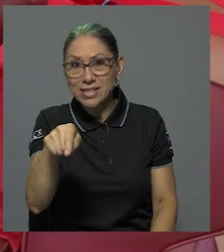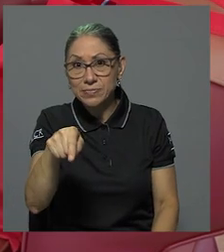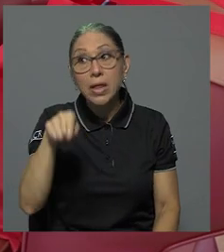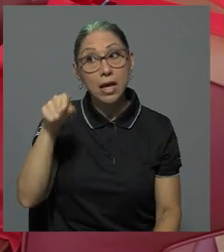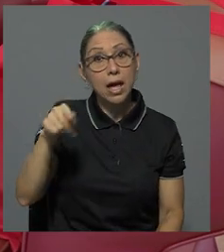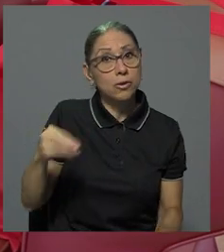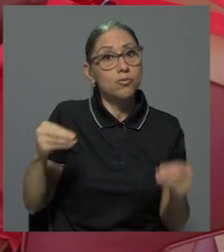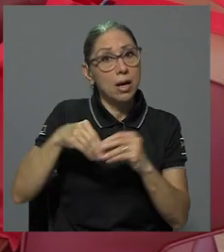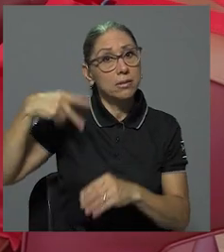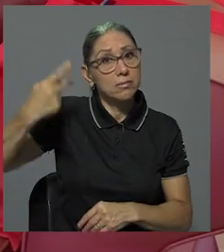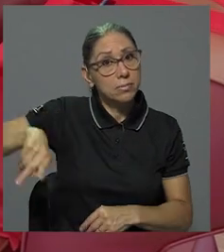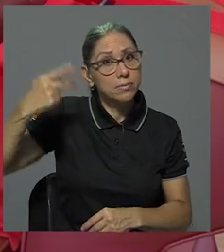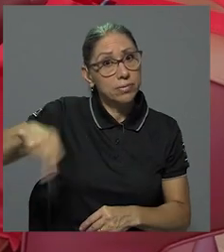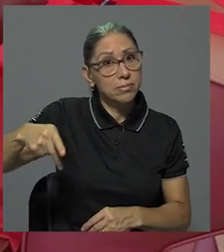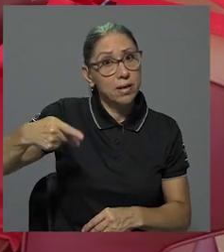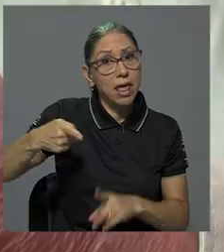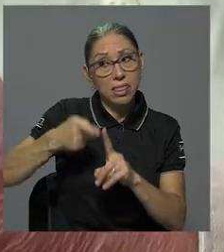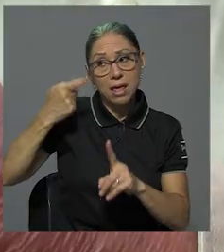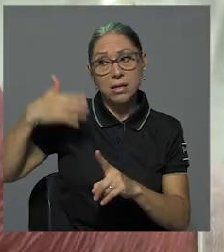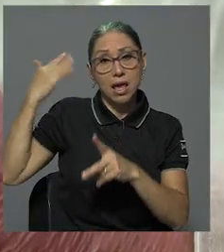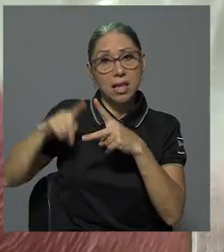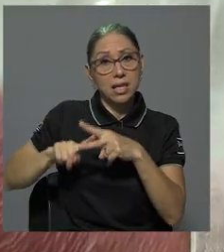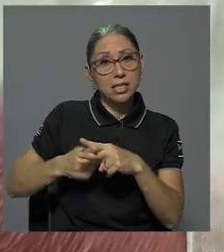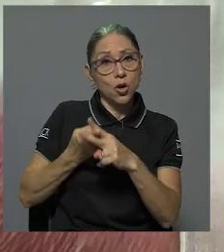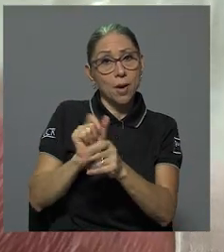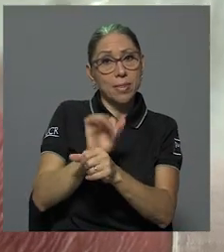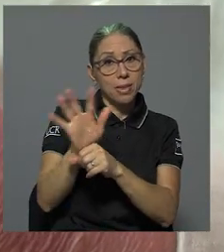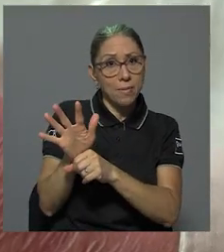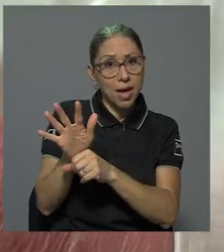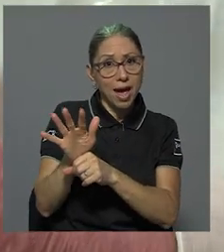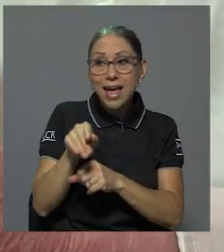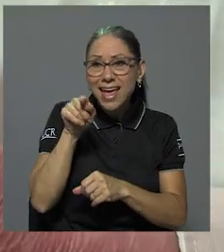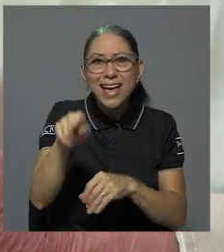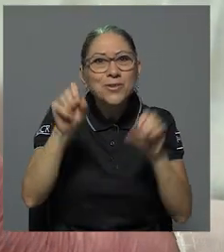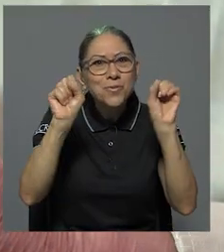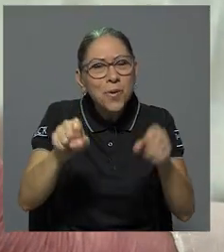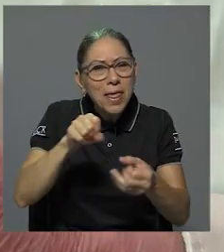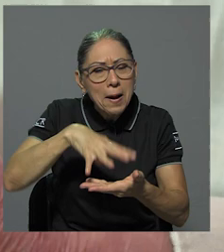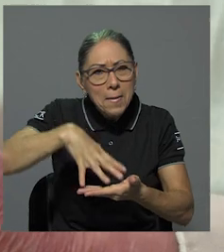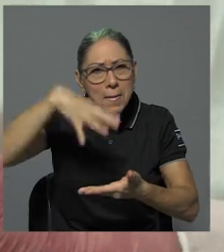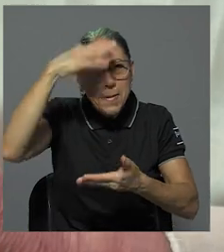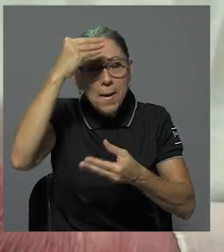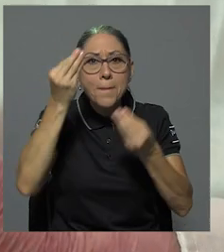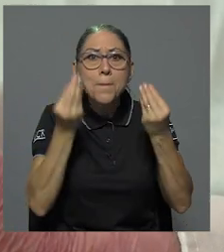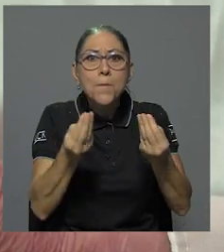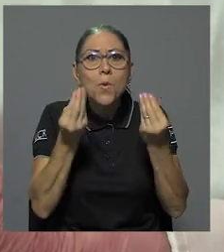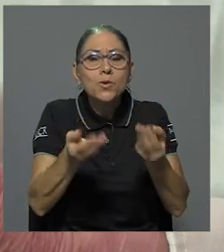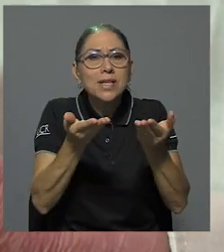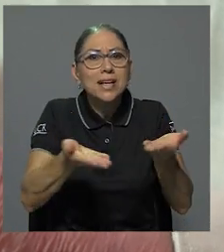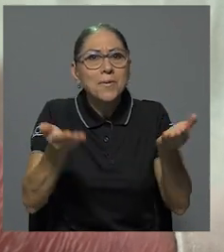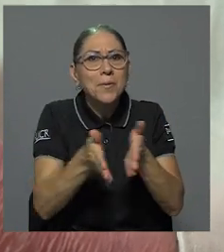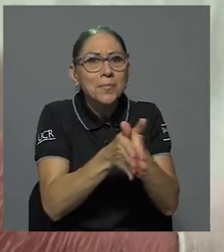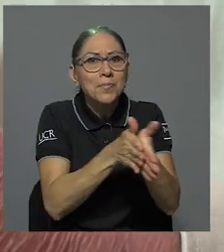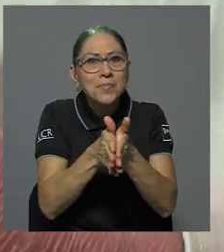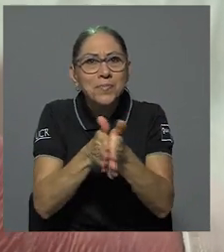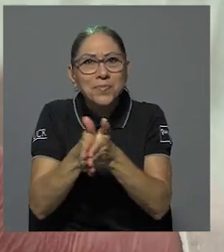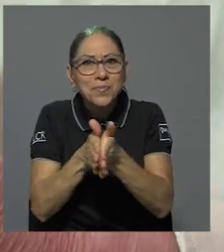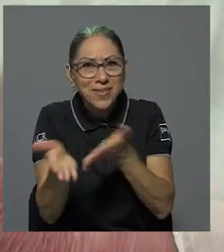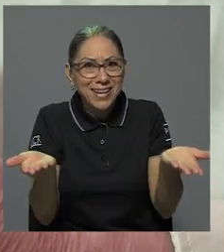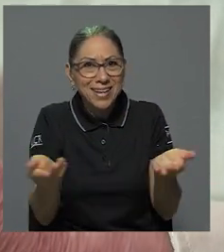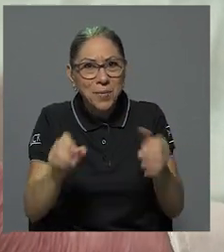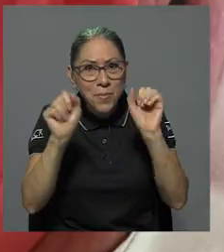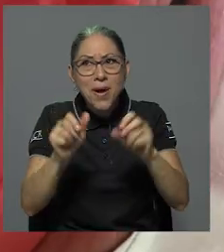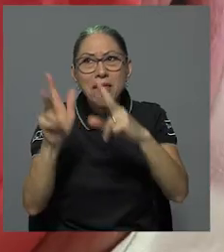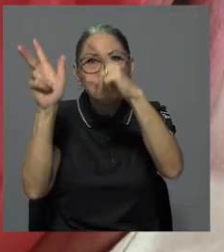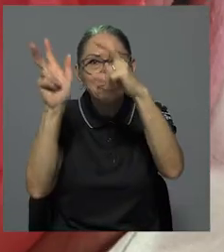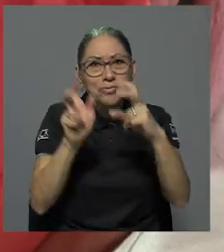de riesgo, de inicios de la pandemia, que pudieran aprovechar muchas herramientas que tenemos a disposición, tanto en el celular como en la computadora,